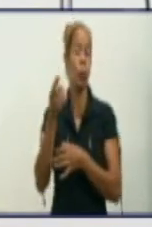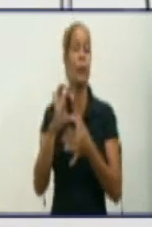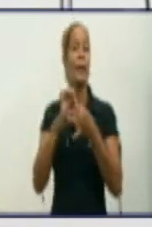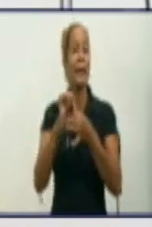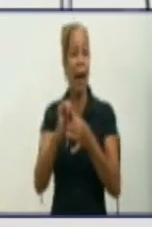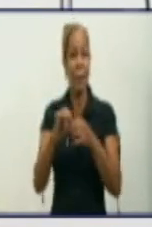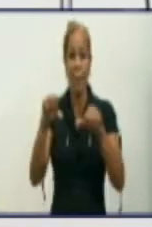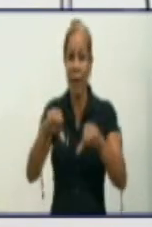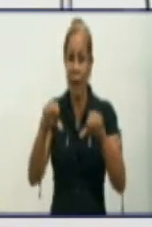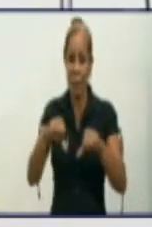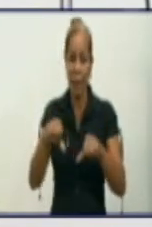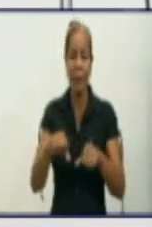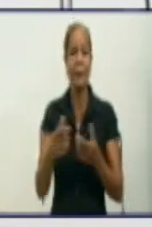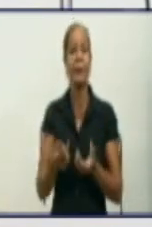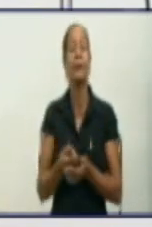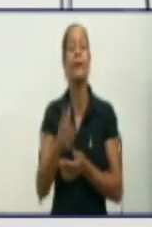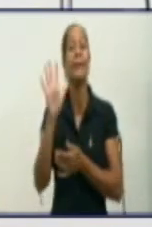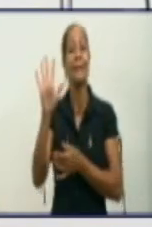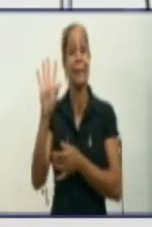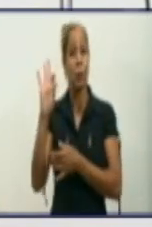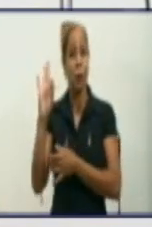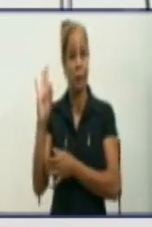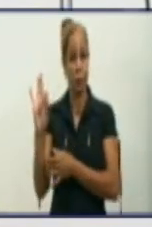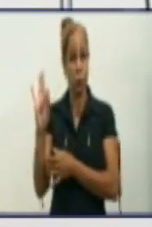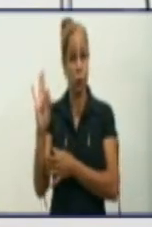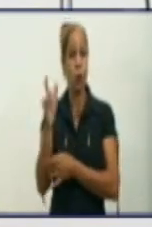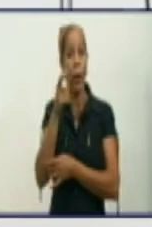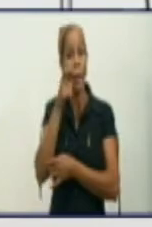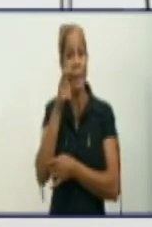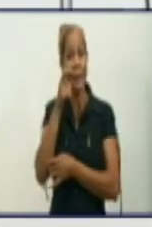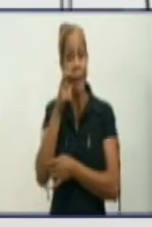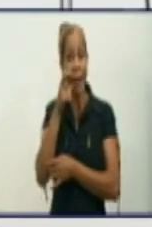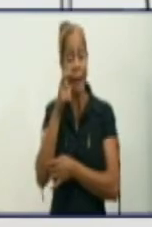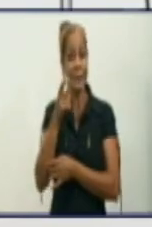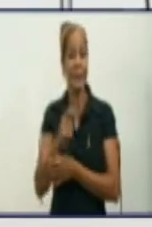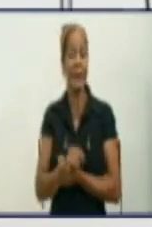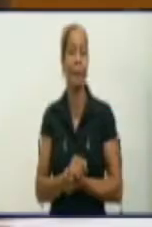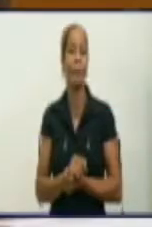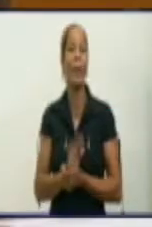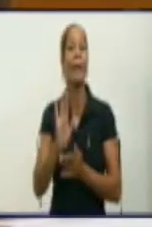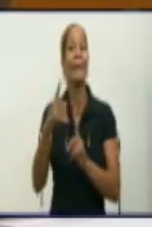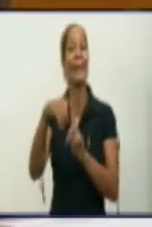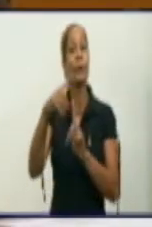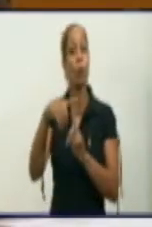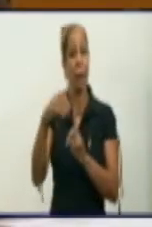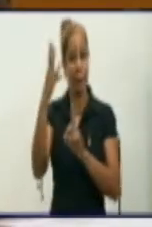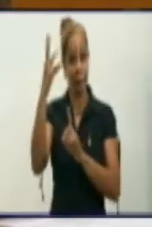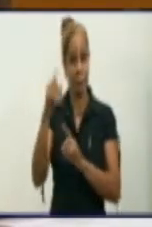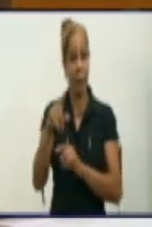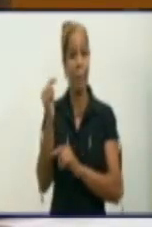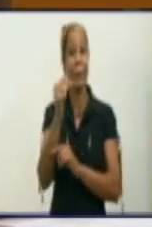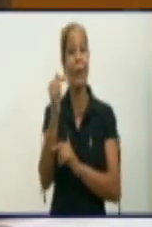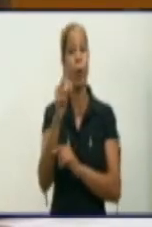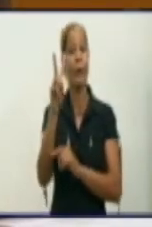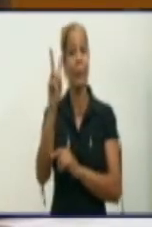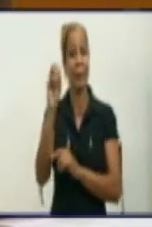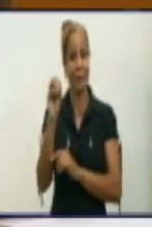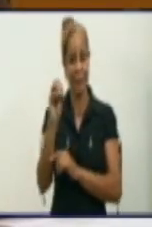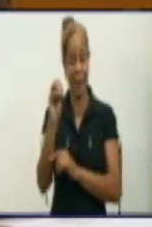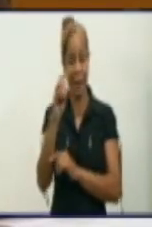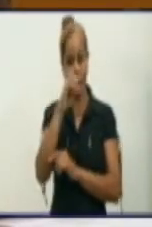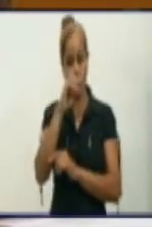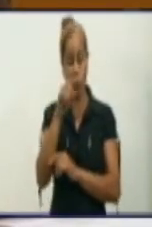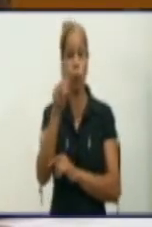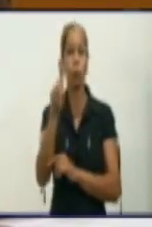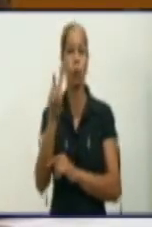en el Celia también y 58 pacientes en vigilancia intensiva. Del total de casos de hoy, menores de 20 años eran 12 y